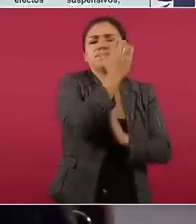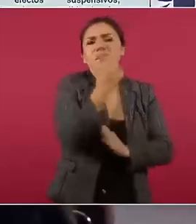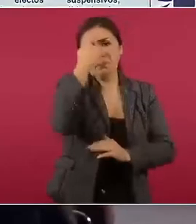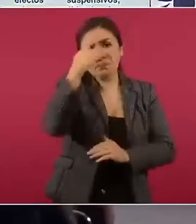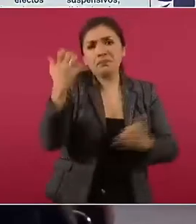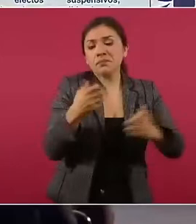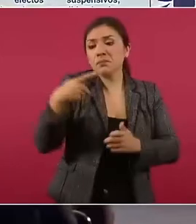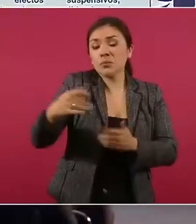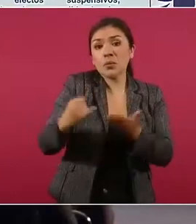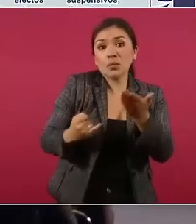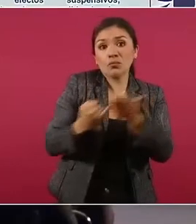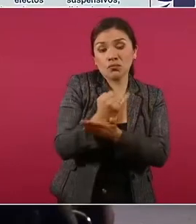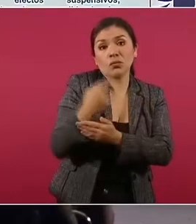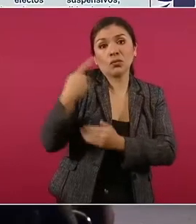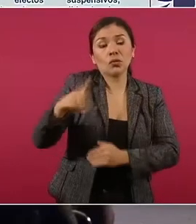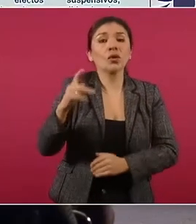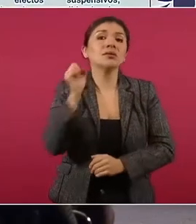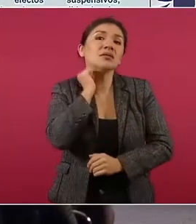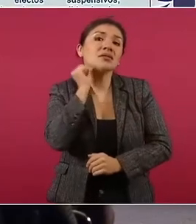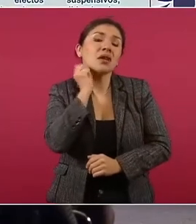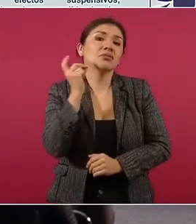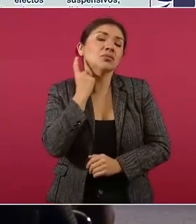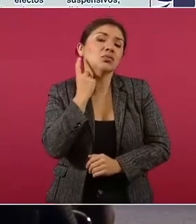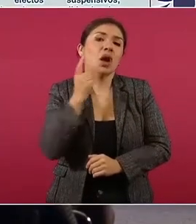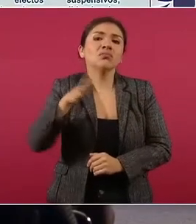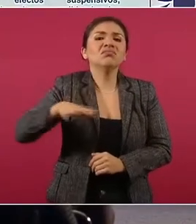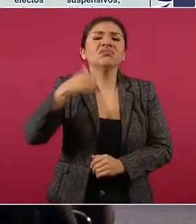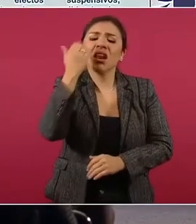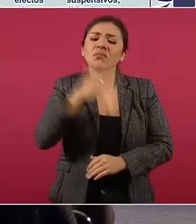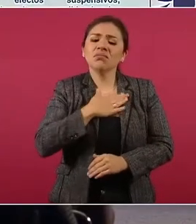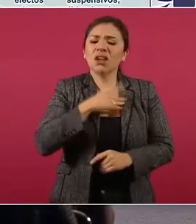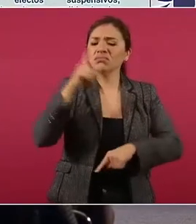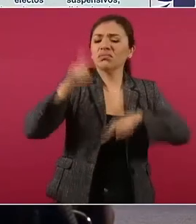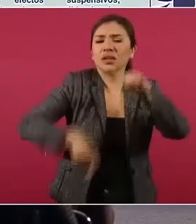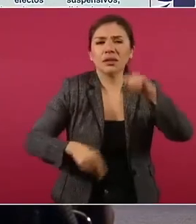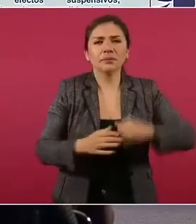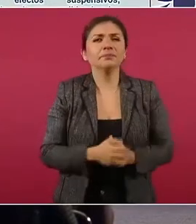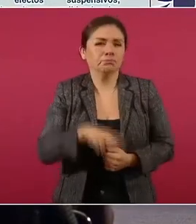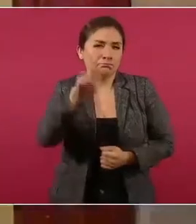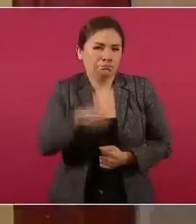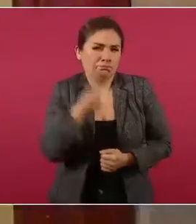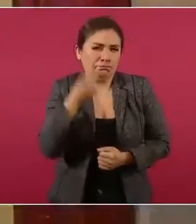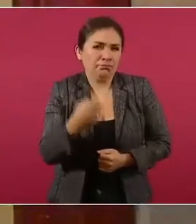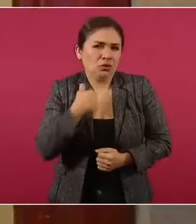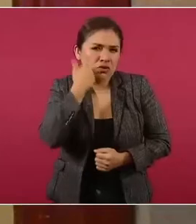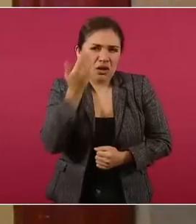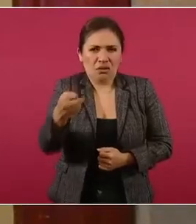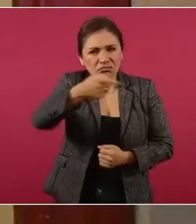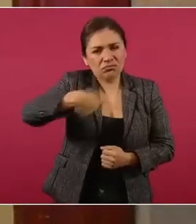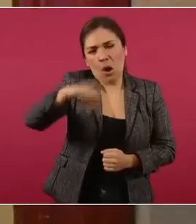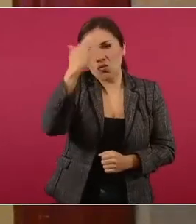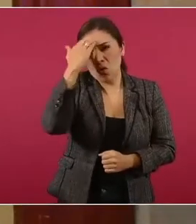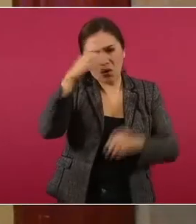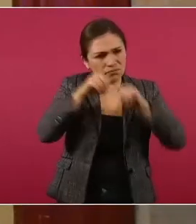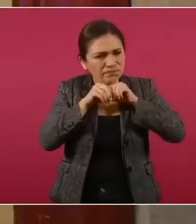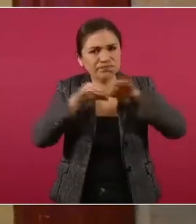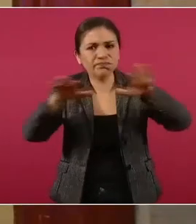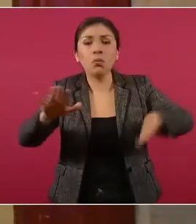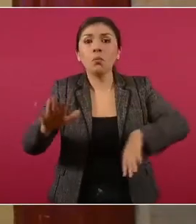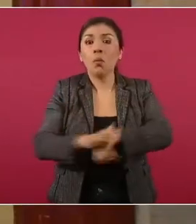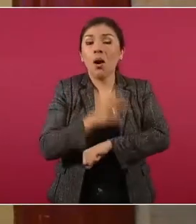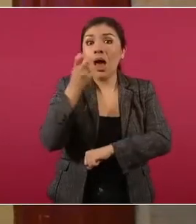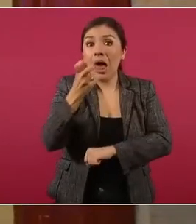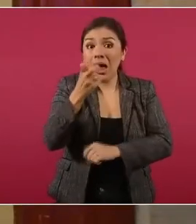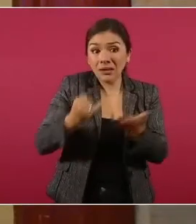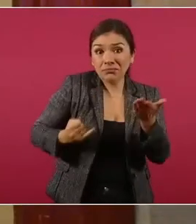decreto del Congreso de la Unión. Sí lo queremos hacer del dominio público, porque este tipo de